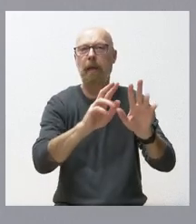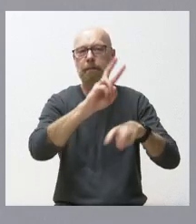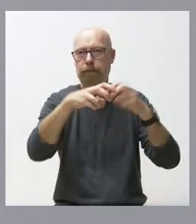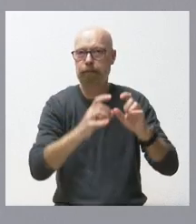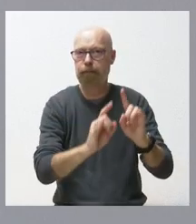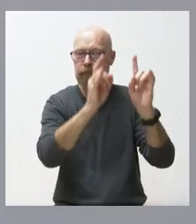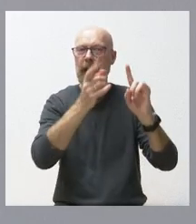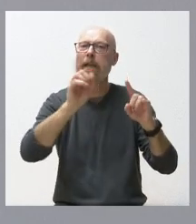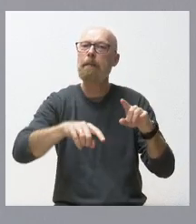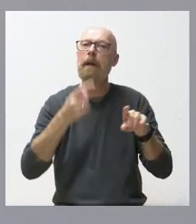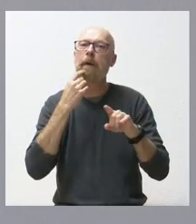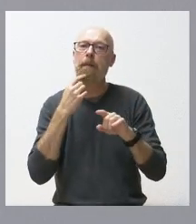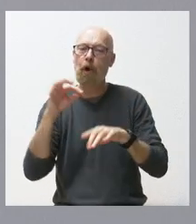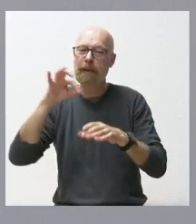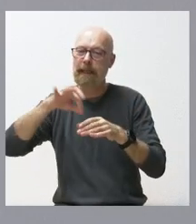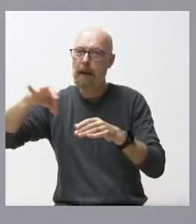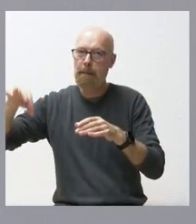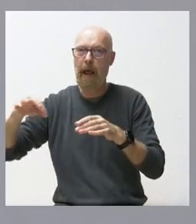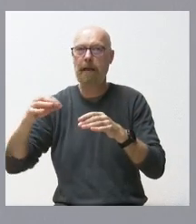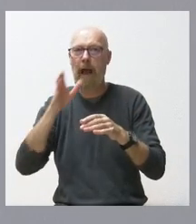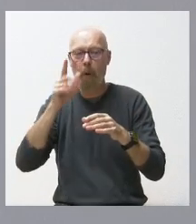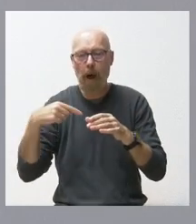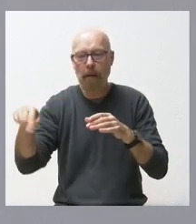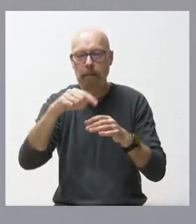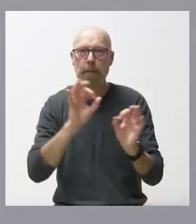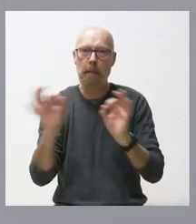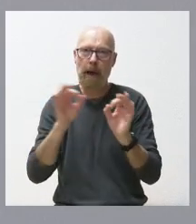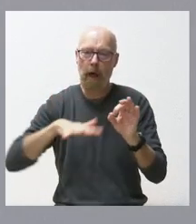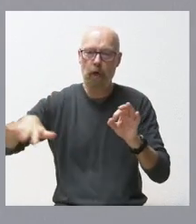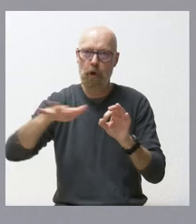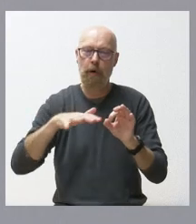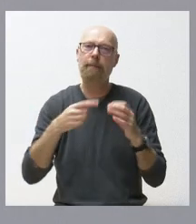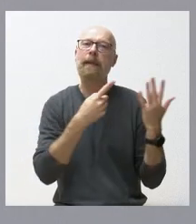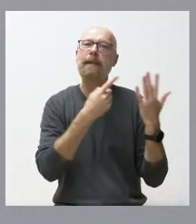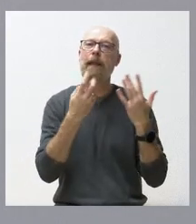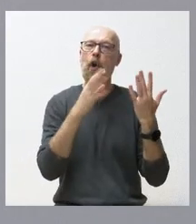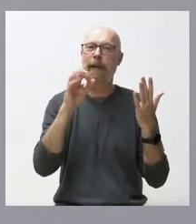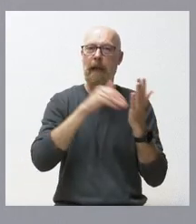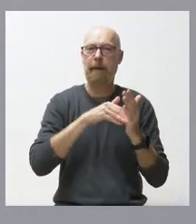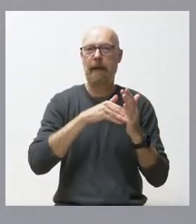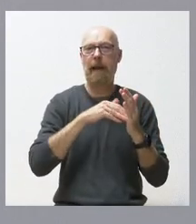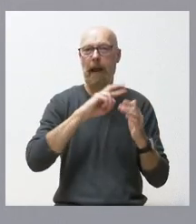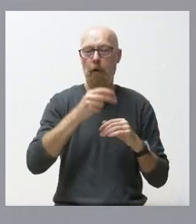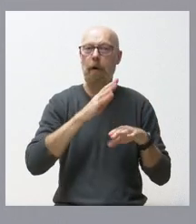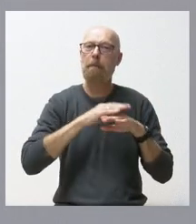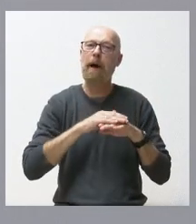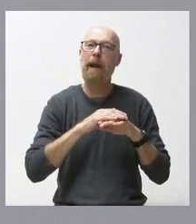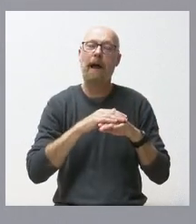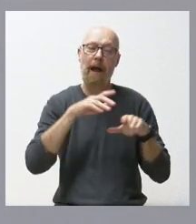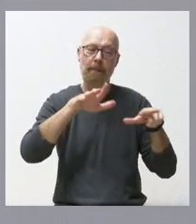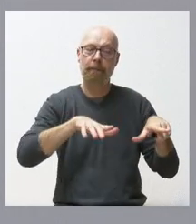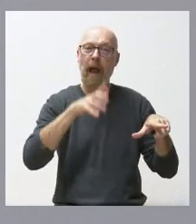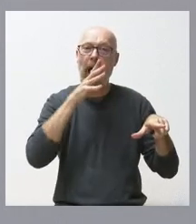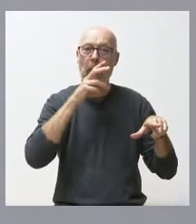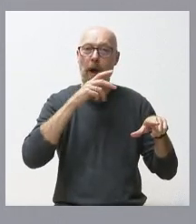mediante siembras e hidrosiembras. 690.000 euros para ampliar las estaciones de depuración de aguas residuales en las localidades